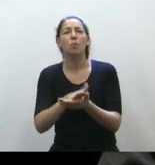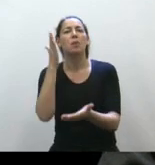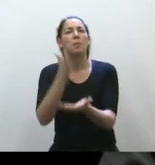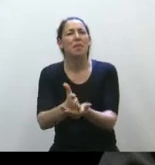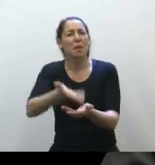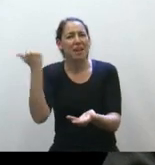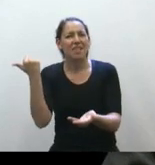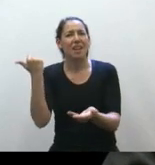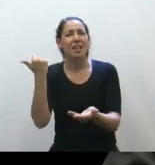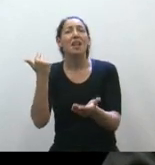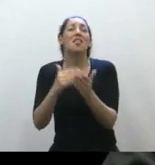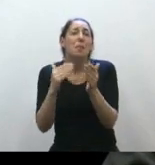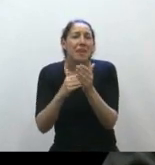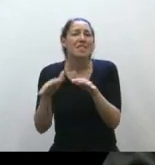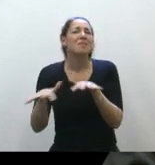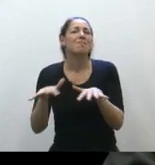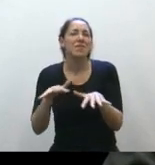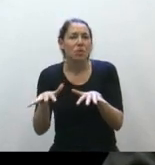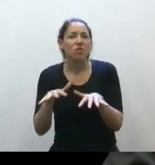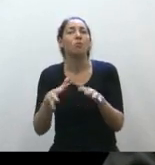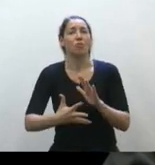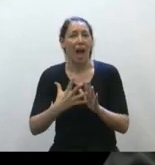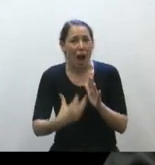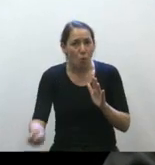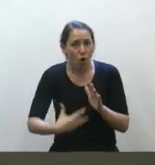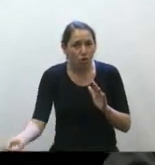determinada circunstancia de aborto.